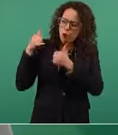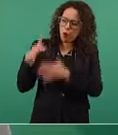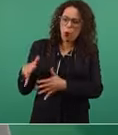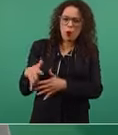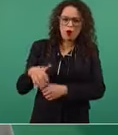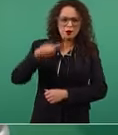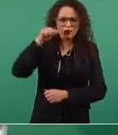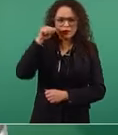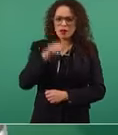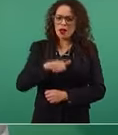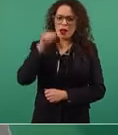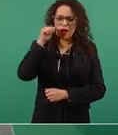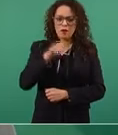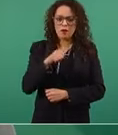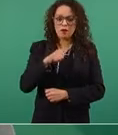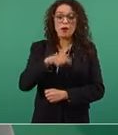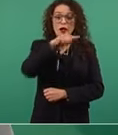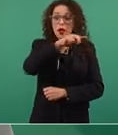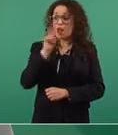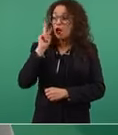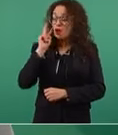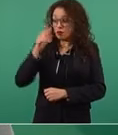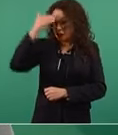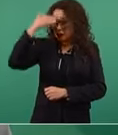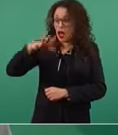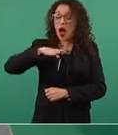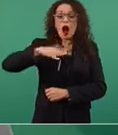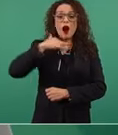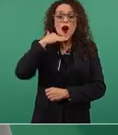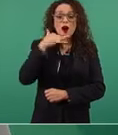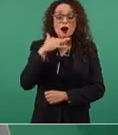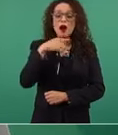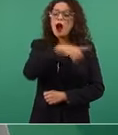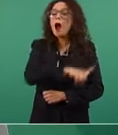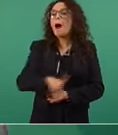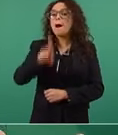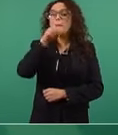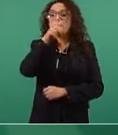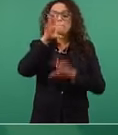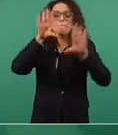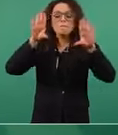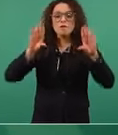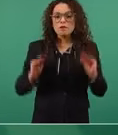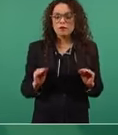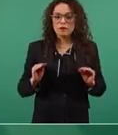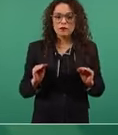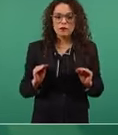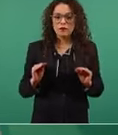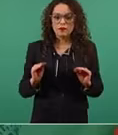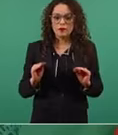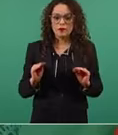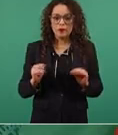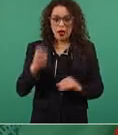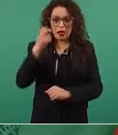ante la corrupción que imperó durante todo el periodo neoliberal.